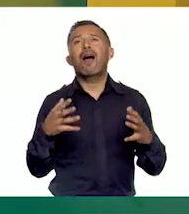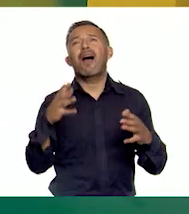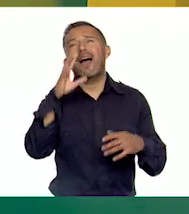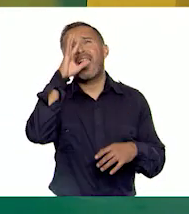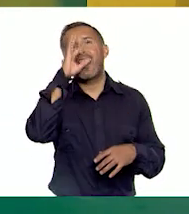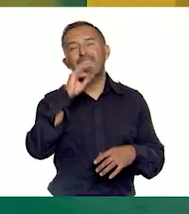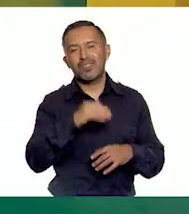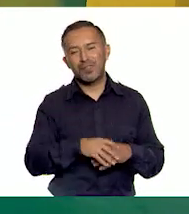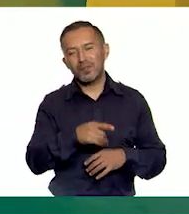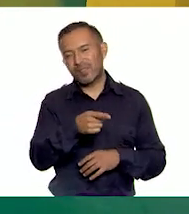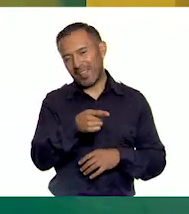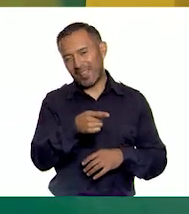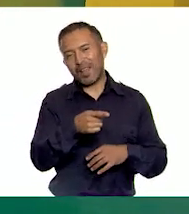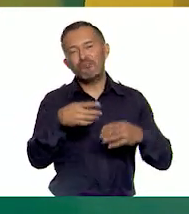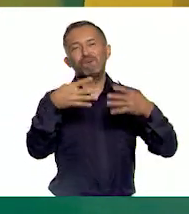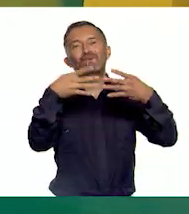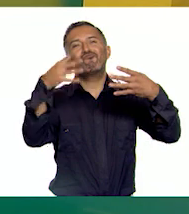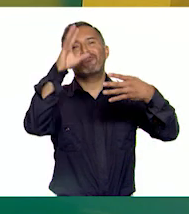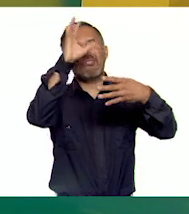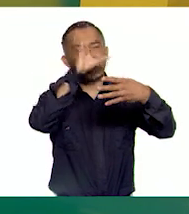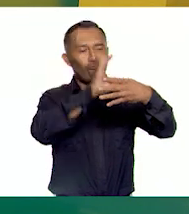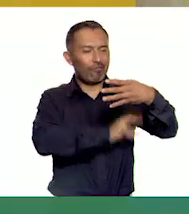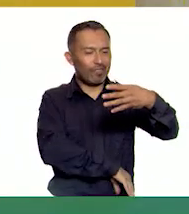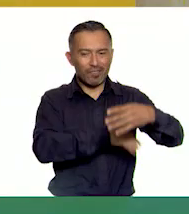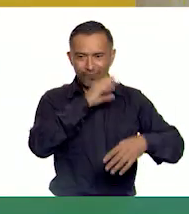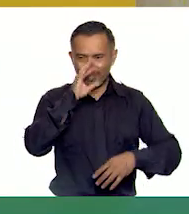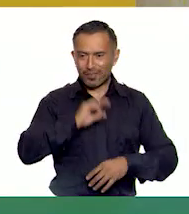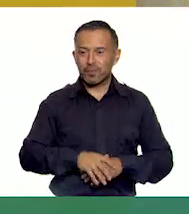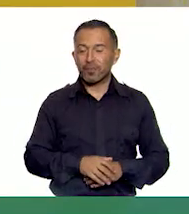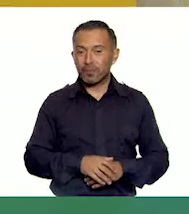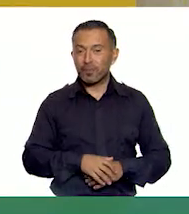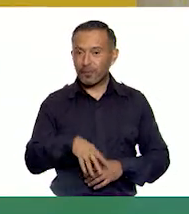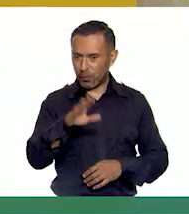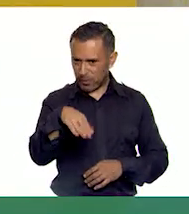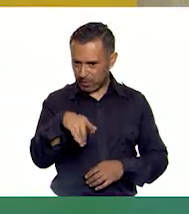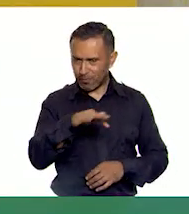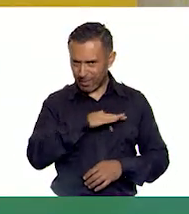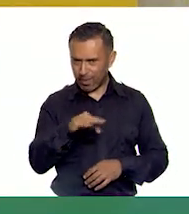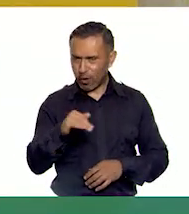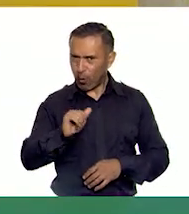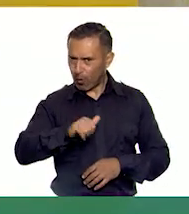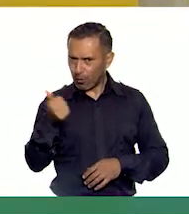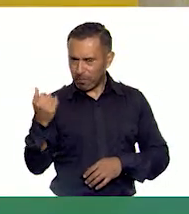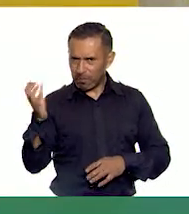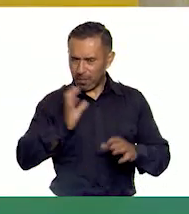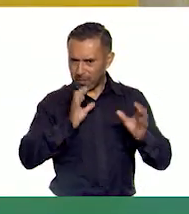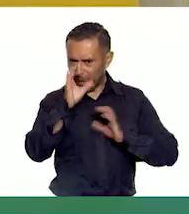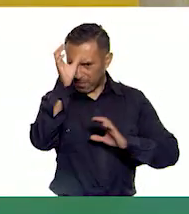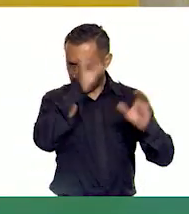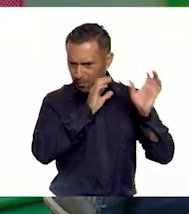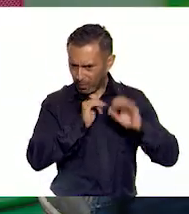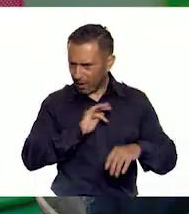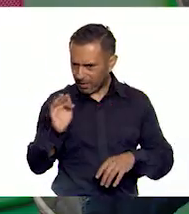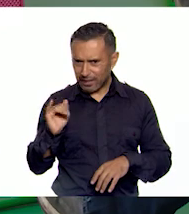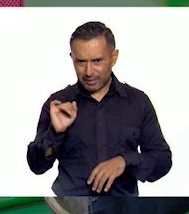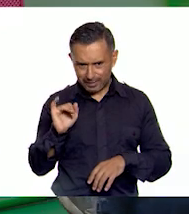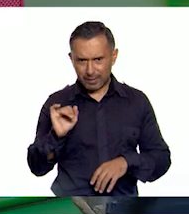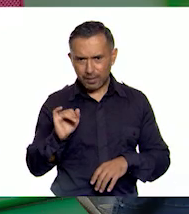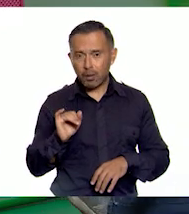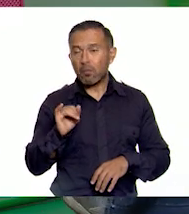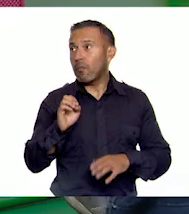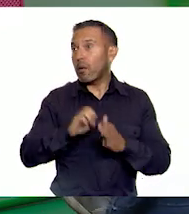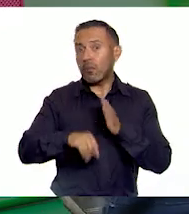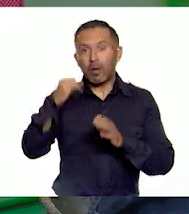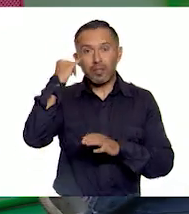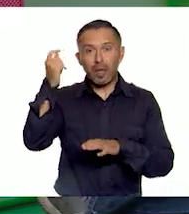Nada, pegó en la red. Pegó en la red. Oye, una pregunta. ¿Podremos utilizar otras partes del cuerpo? Sí, claro. Era una de las reglas que Porque, por ejemplo, en esta lo hubiera